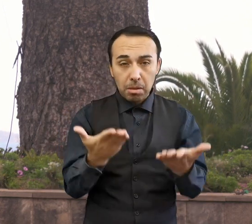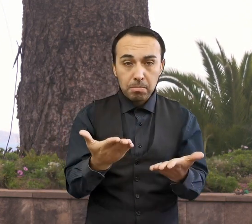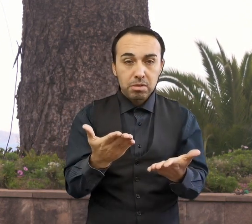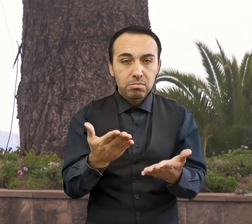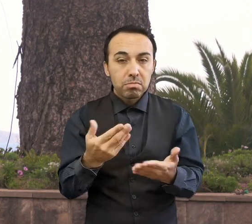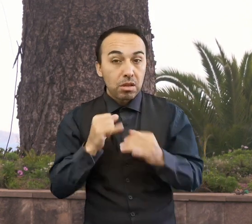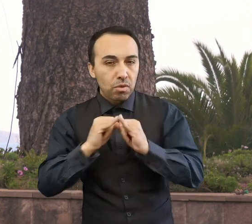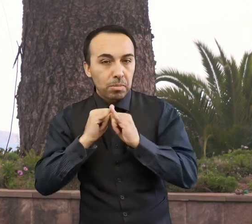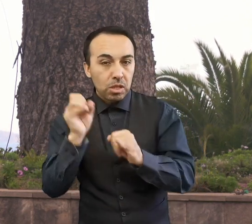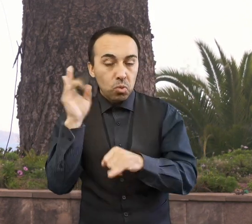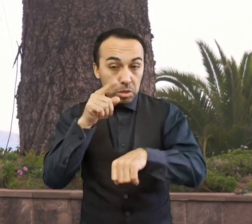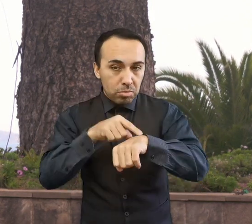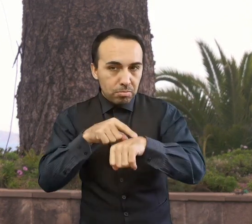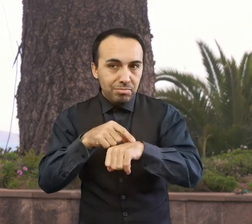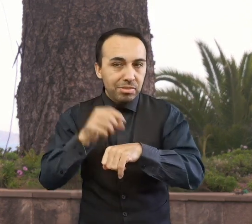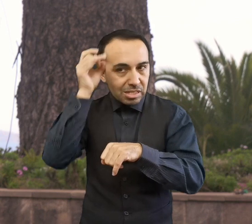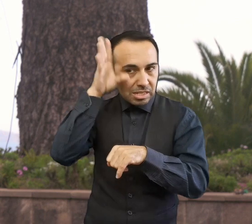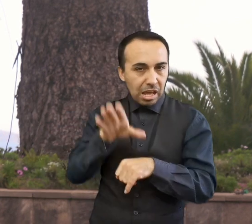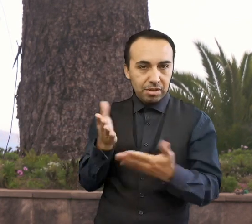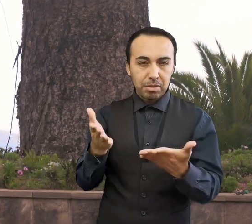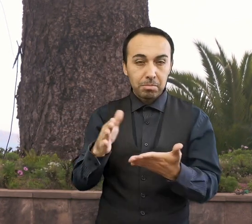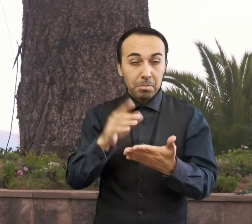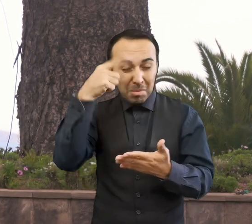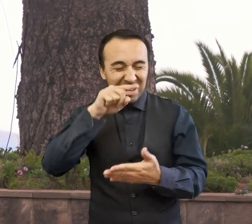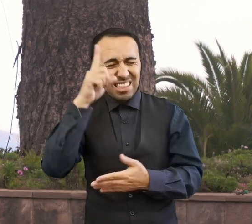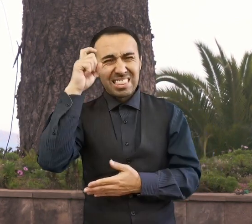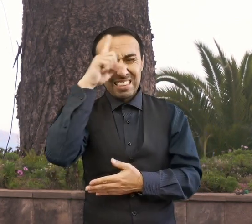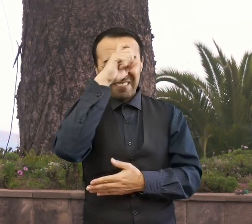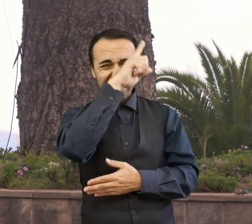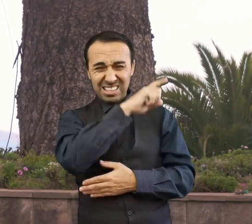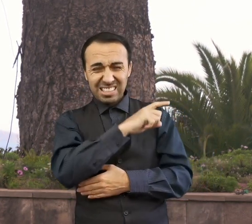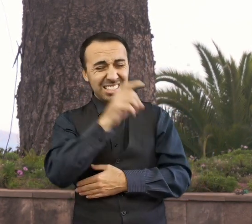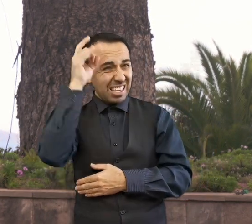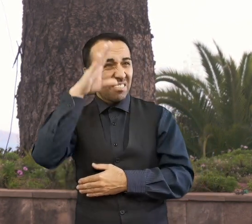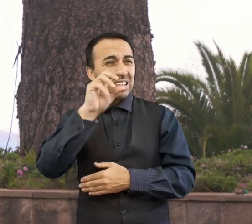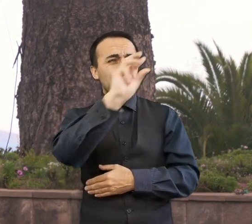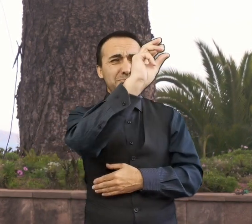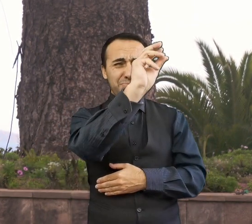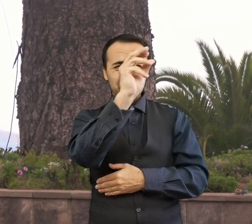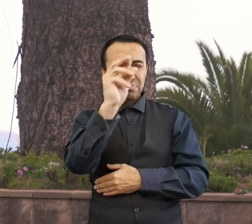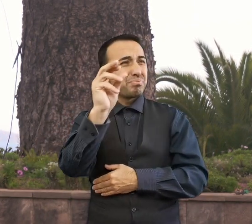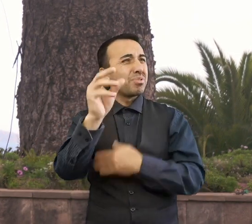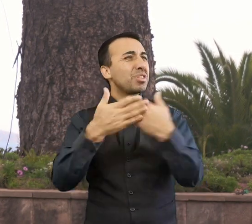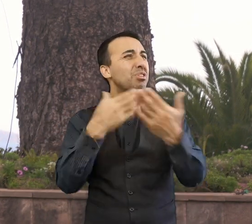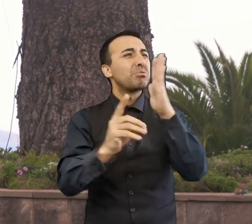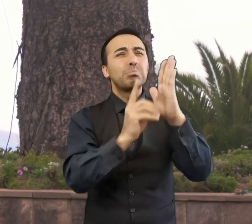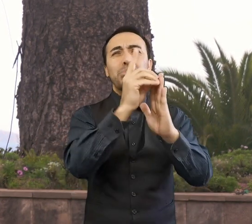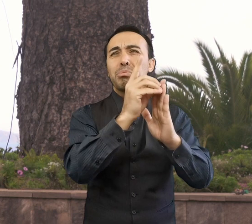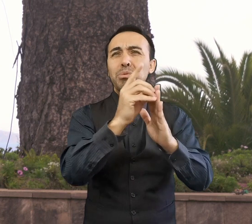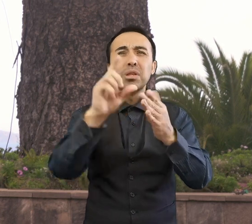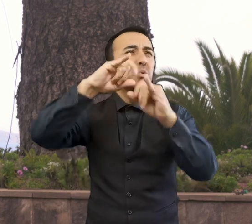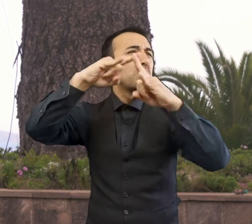muy complejo establecer un origen concluyente para la mayoría de los meteoritos. En otras palabras, sabemos que los meteoritos proceden de